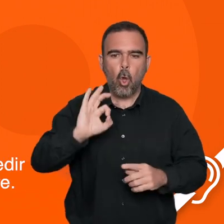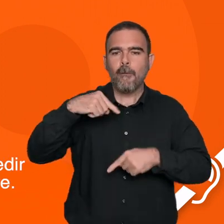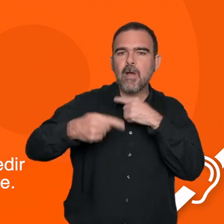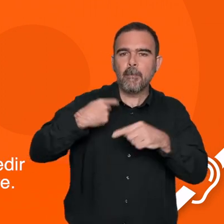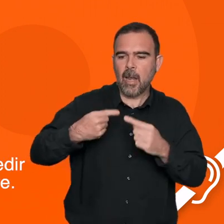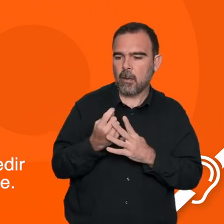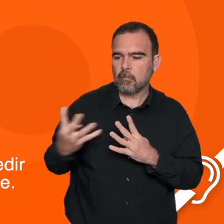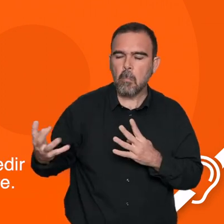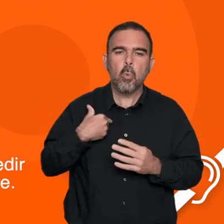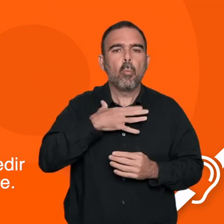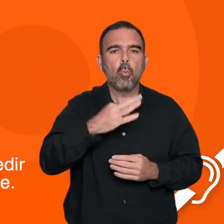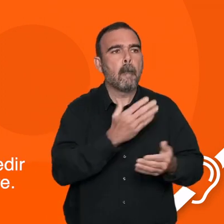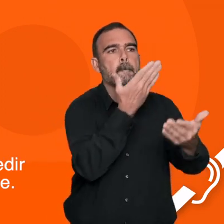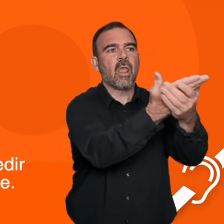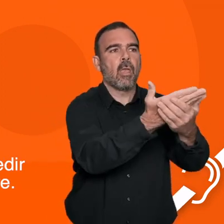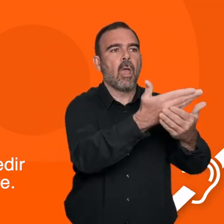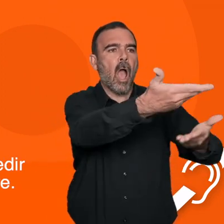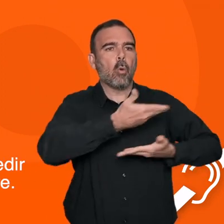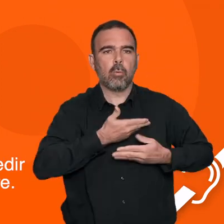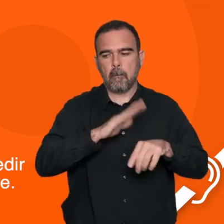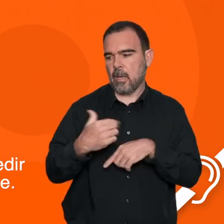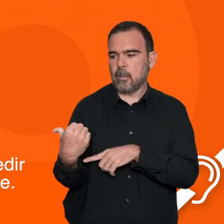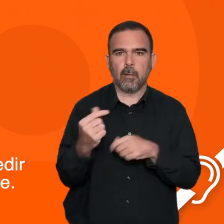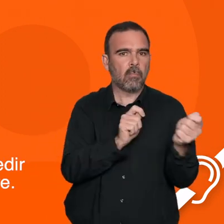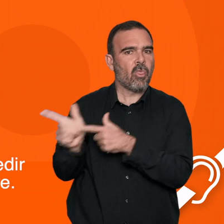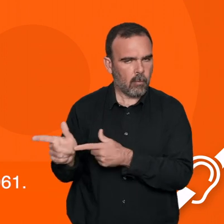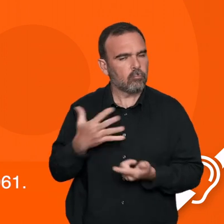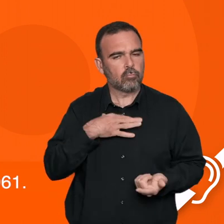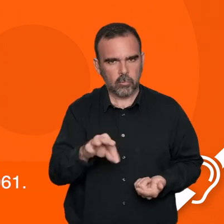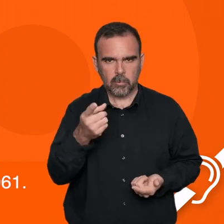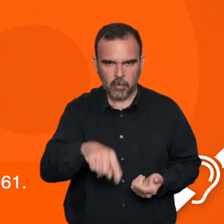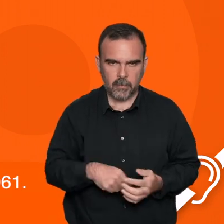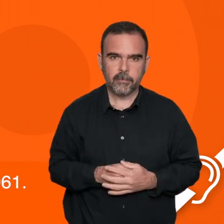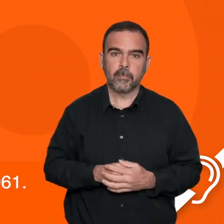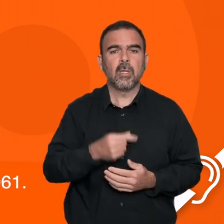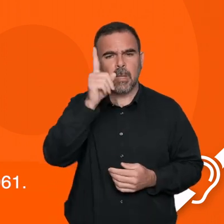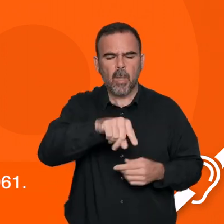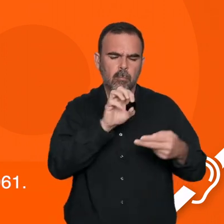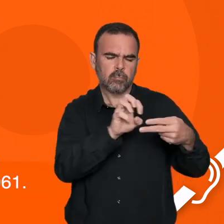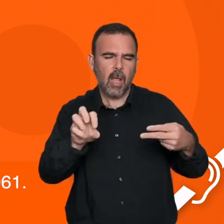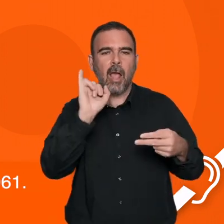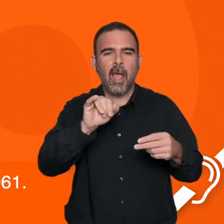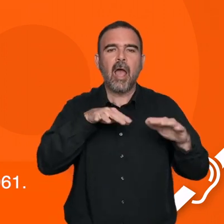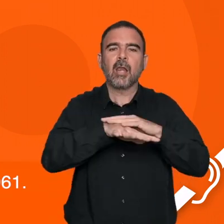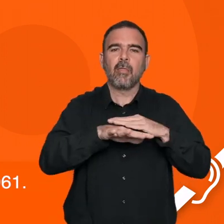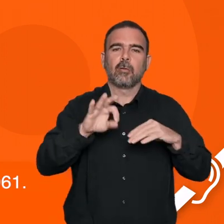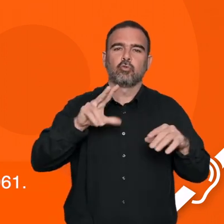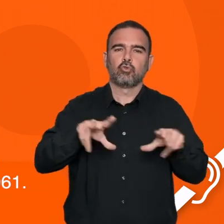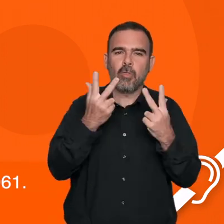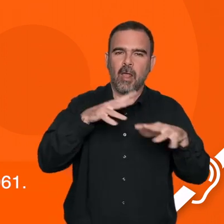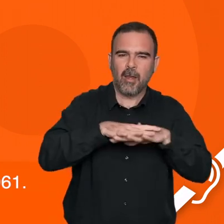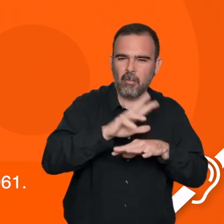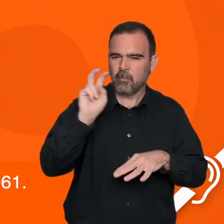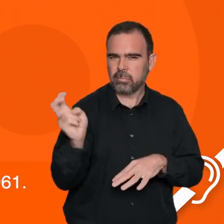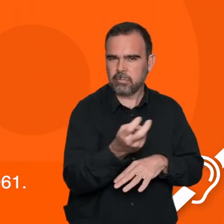como hijos y otros familiares, y pedir asistencia sanitaria en su nombre. Además, encontrarás accesos directos a las redes